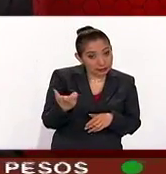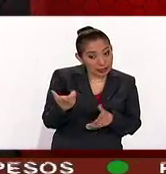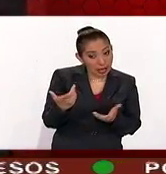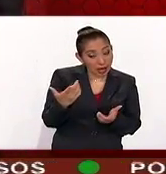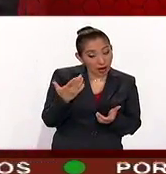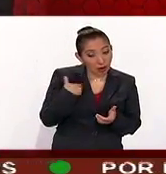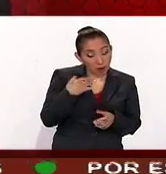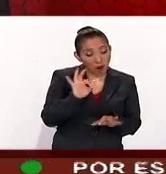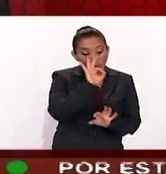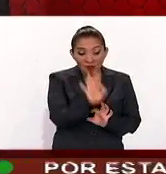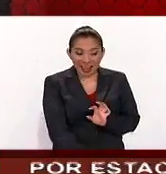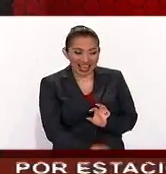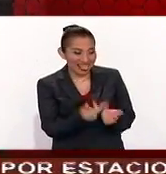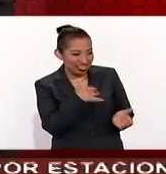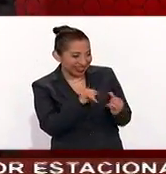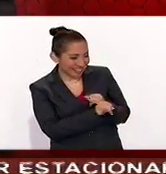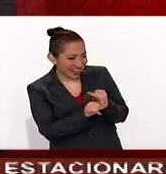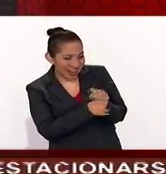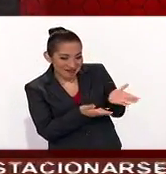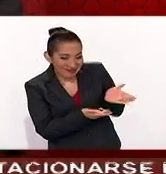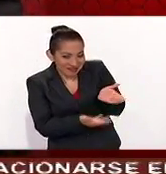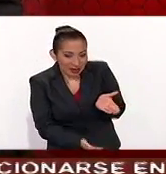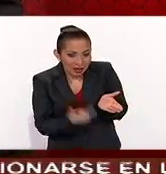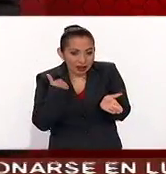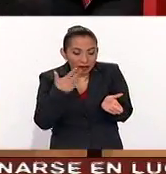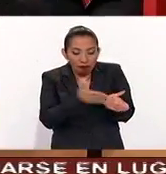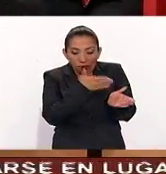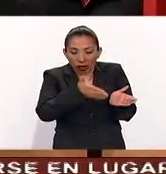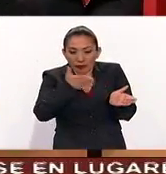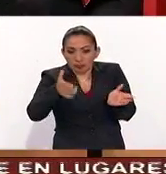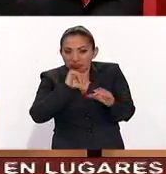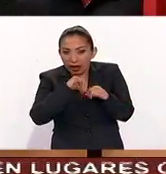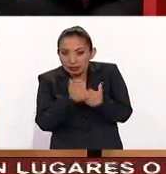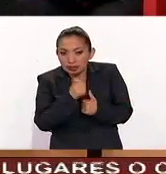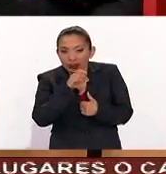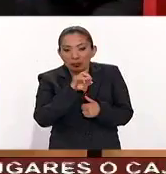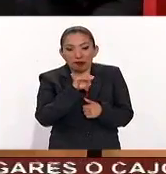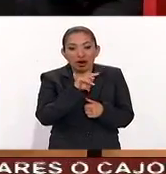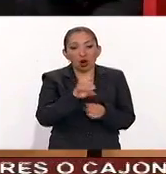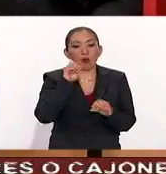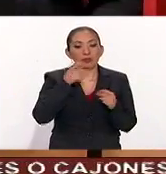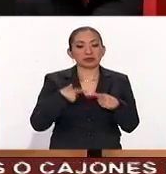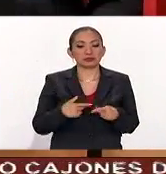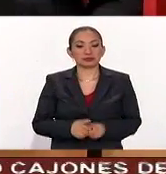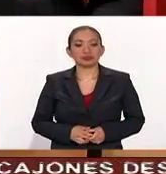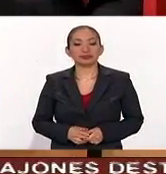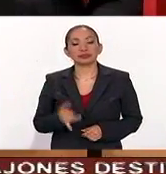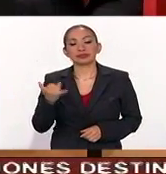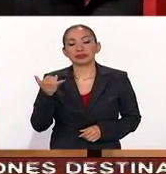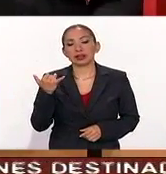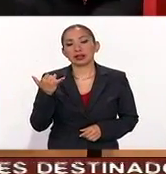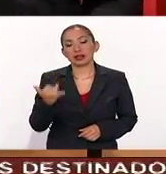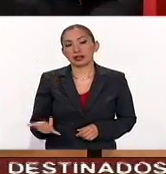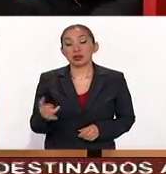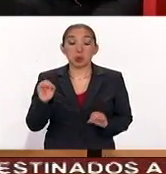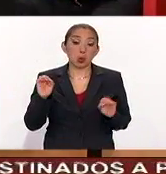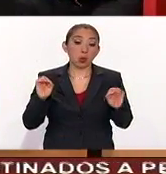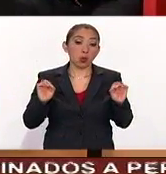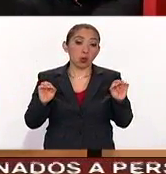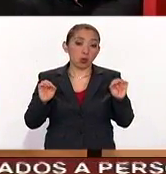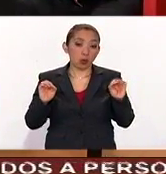ofertas por internet y saltarte toda esta estructura de agencias inmobiliarias o agentes y o